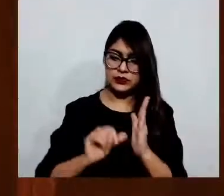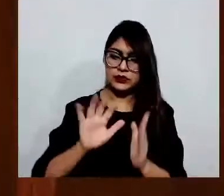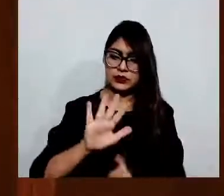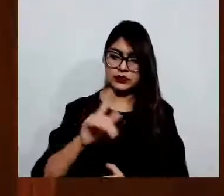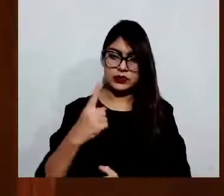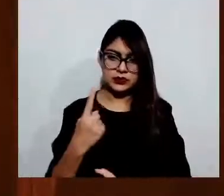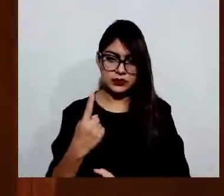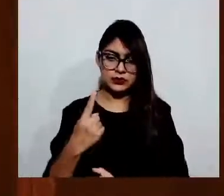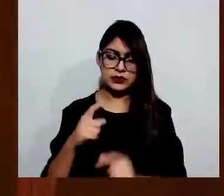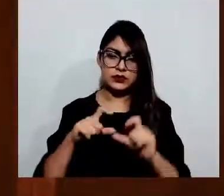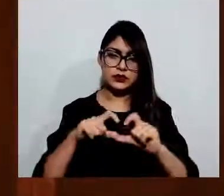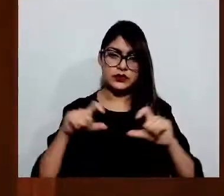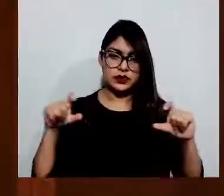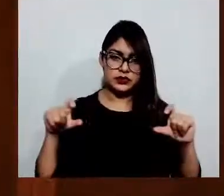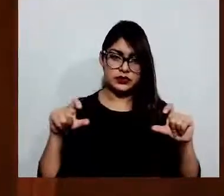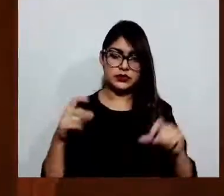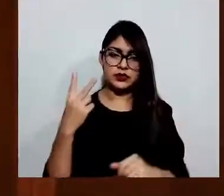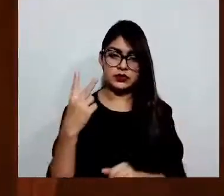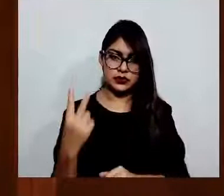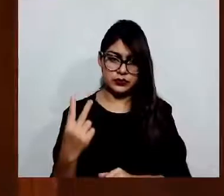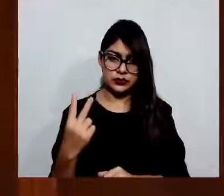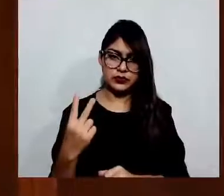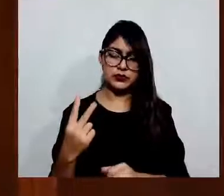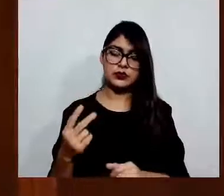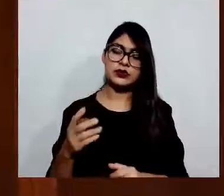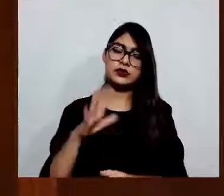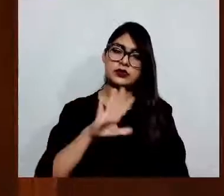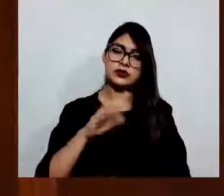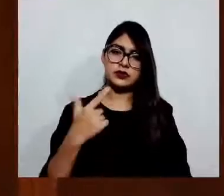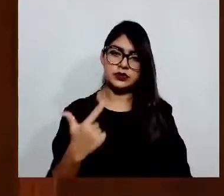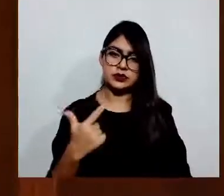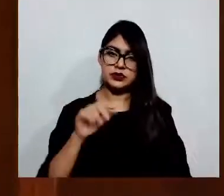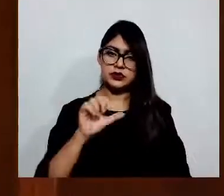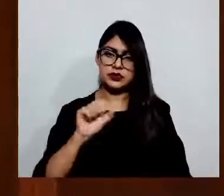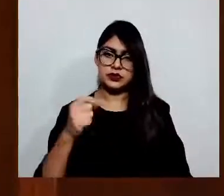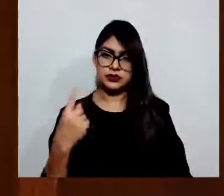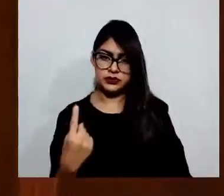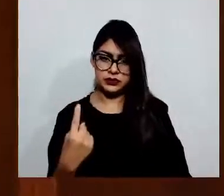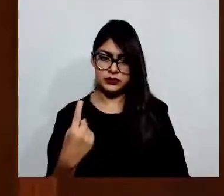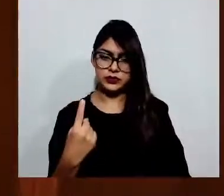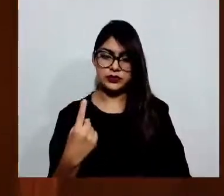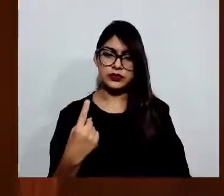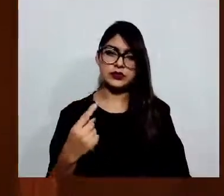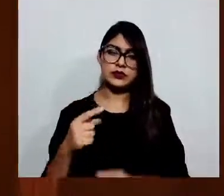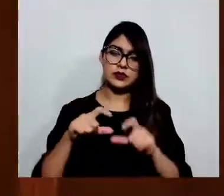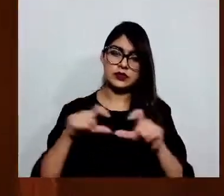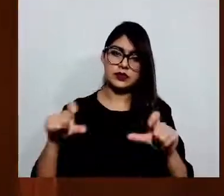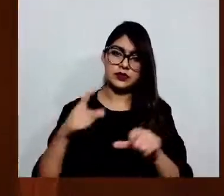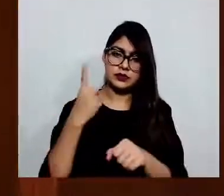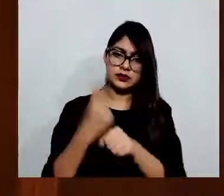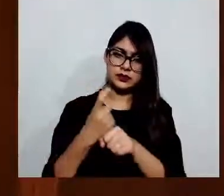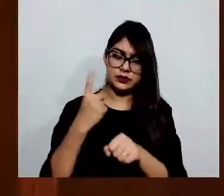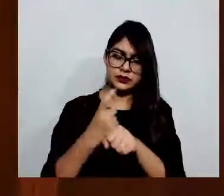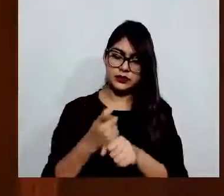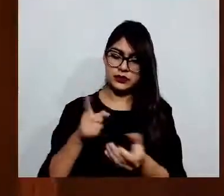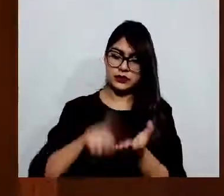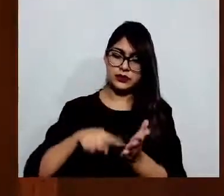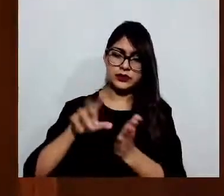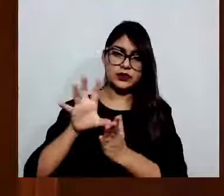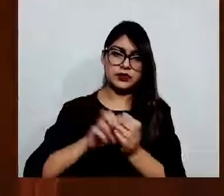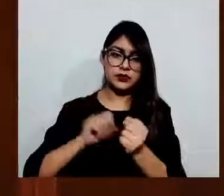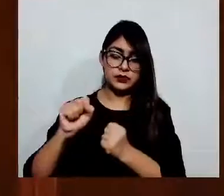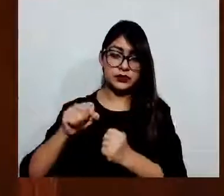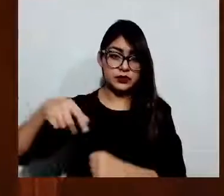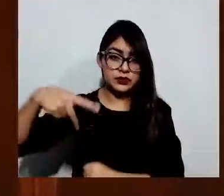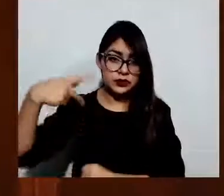57 y 61, fracción primera de la Constitución Política del Estado Libre y Soberano